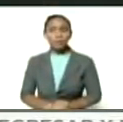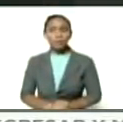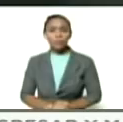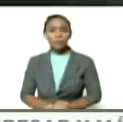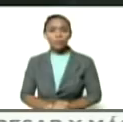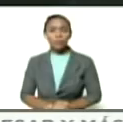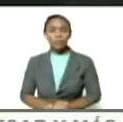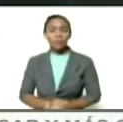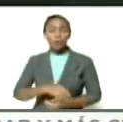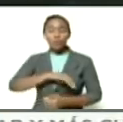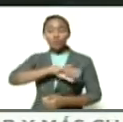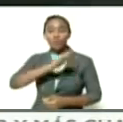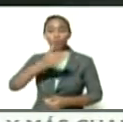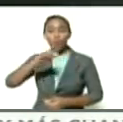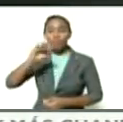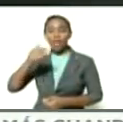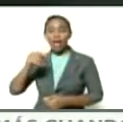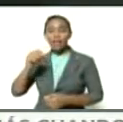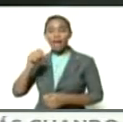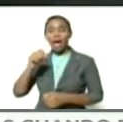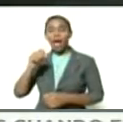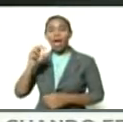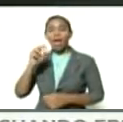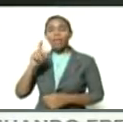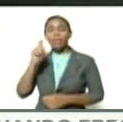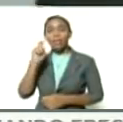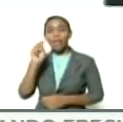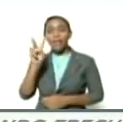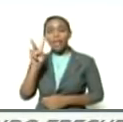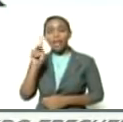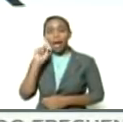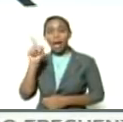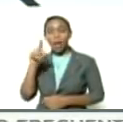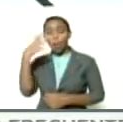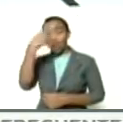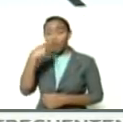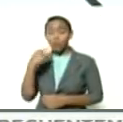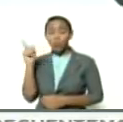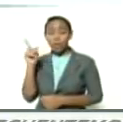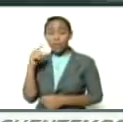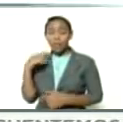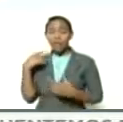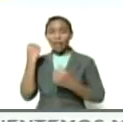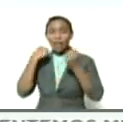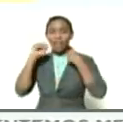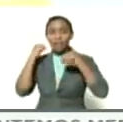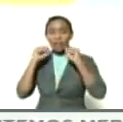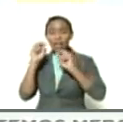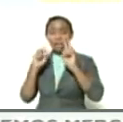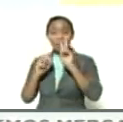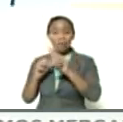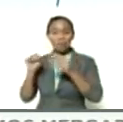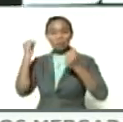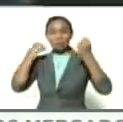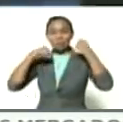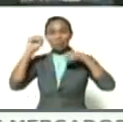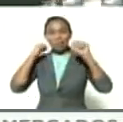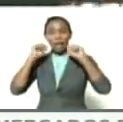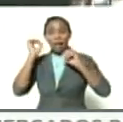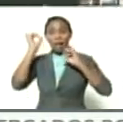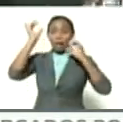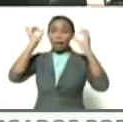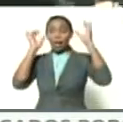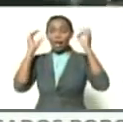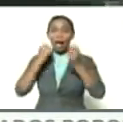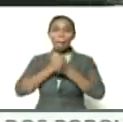de montaña tv allá en el Táchira esta juventud toda una juventud miren rebelde ahí se le ve la rebeldía la creatividad